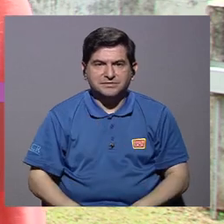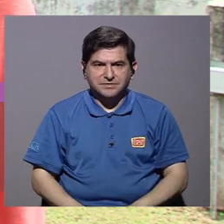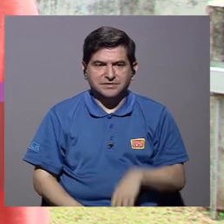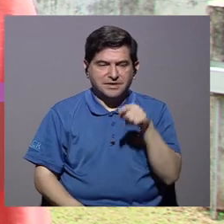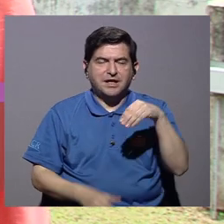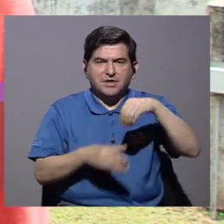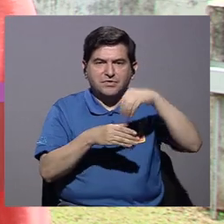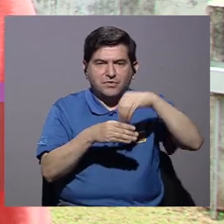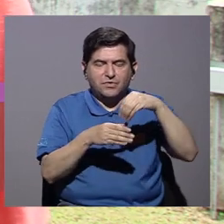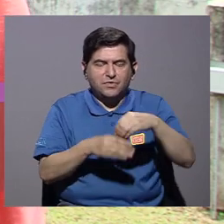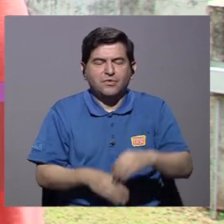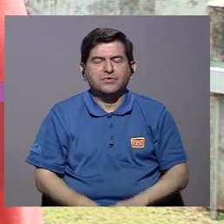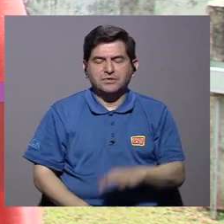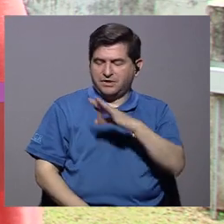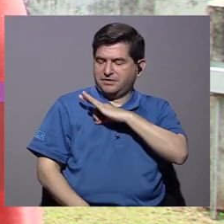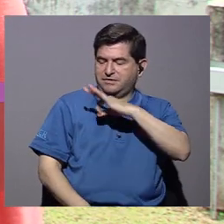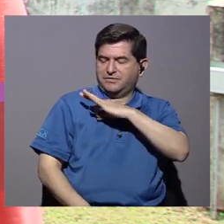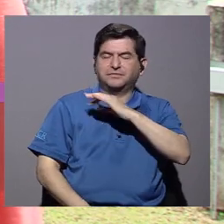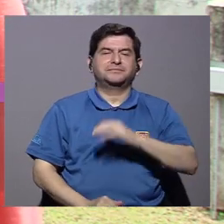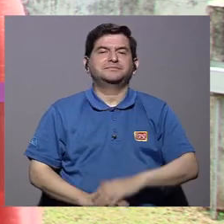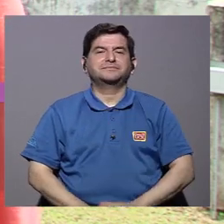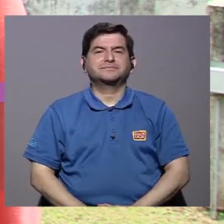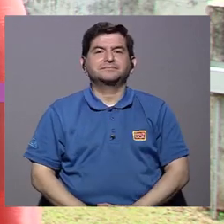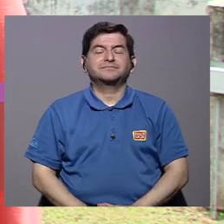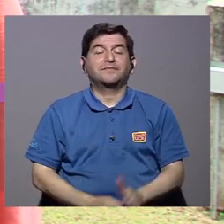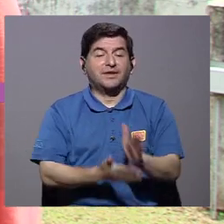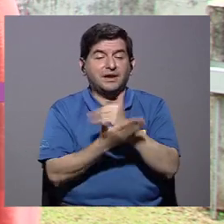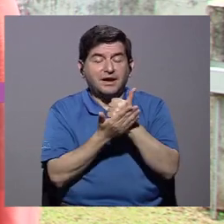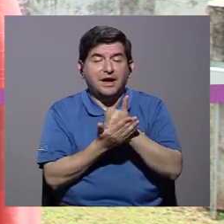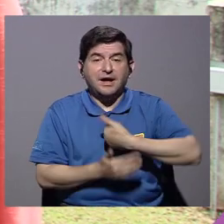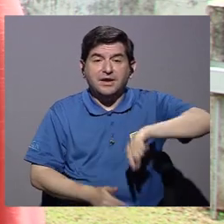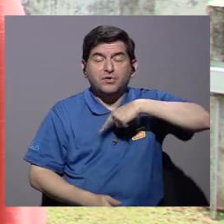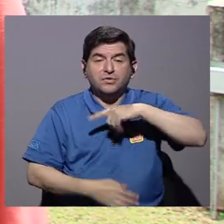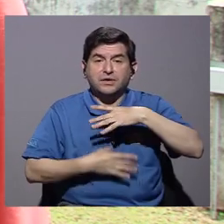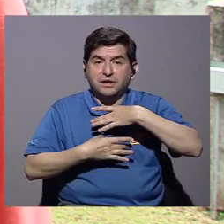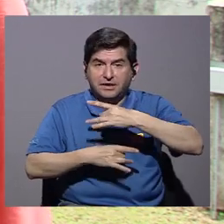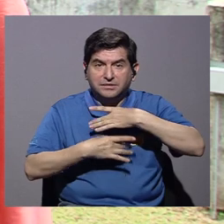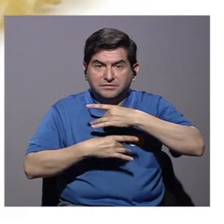teniendo mayor información sobre sus contenidos nutricionales.